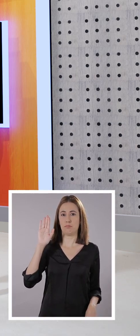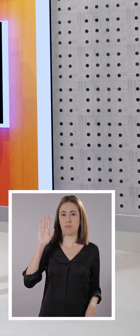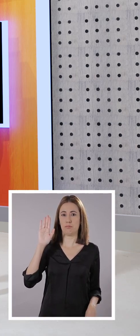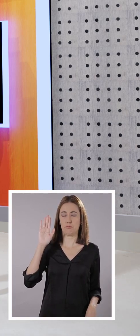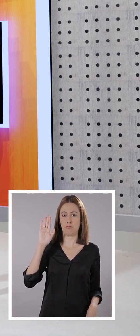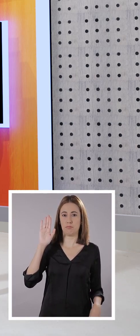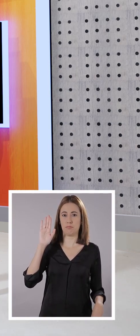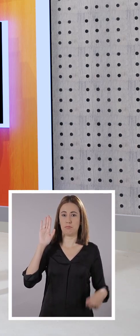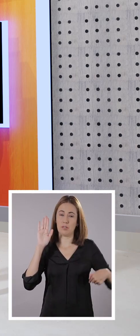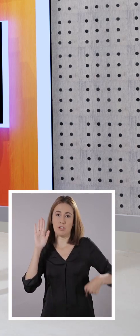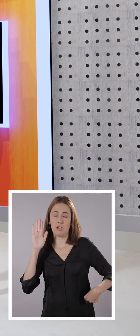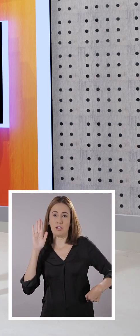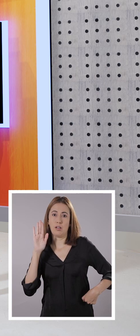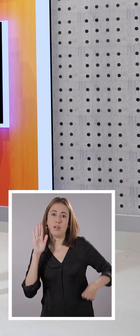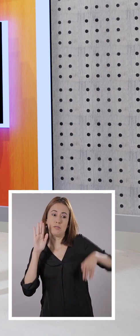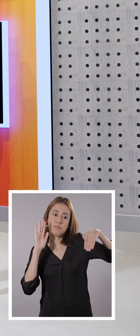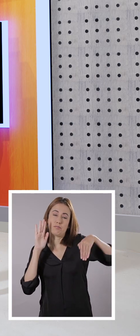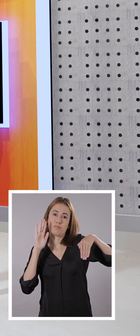Levanta el pie izquierdo.